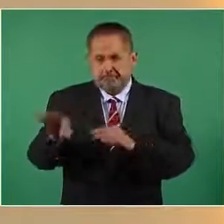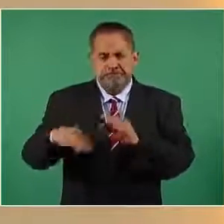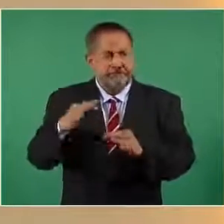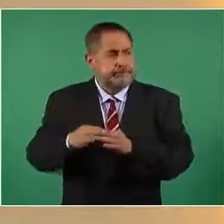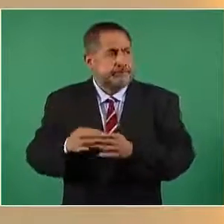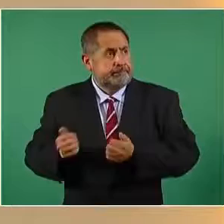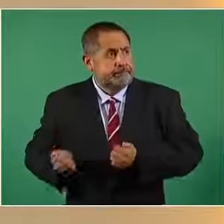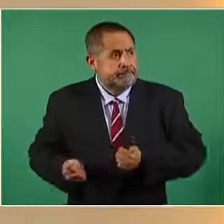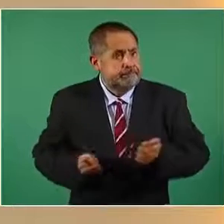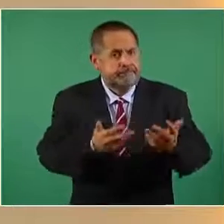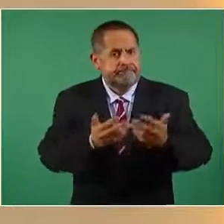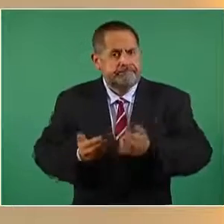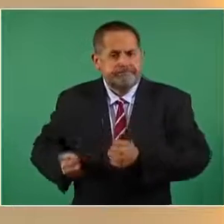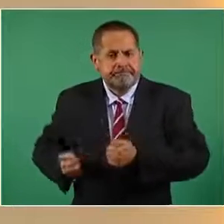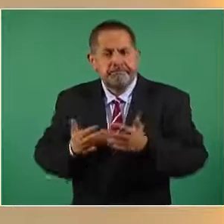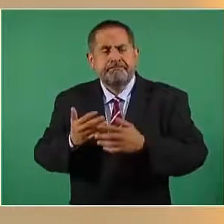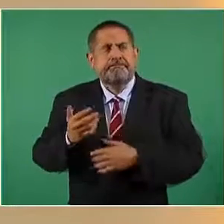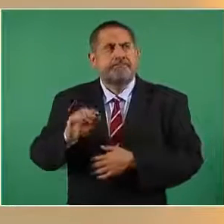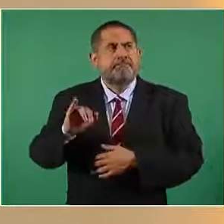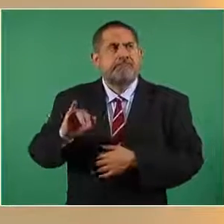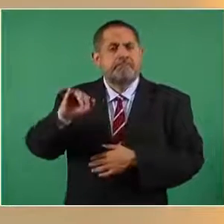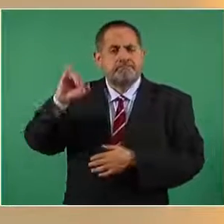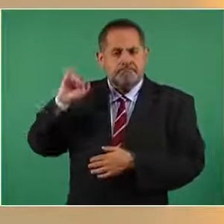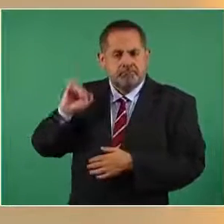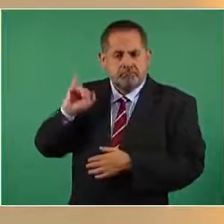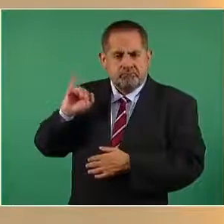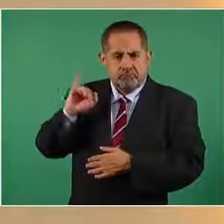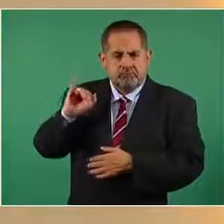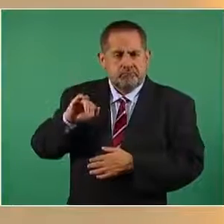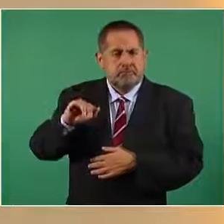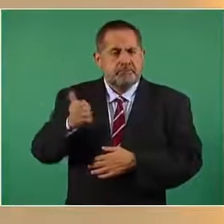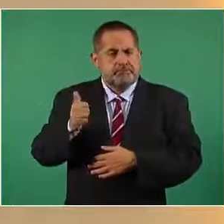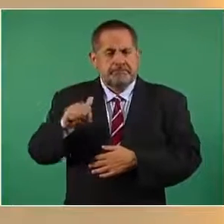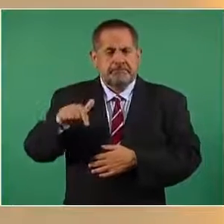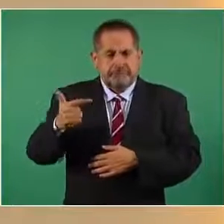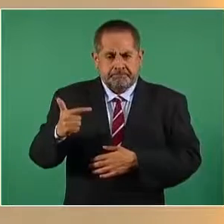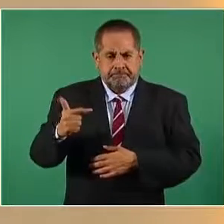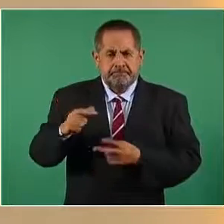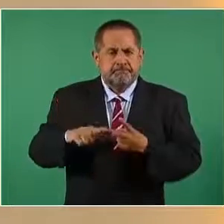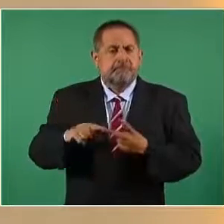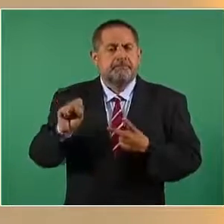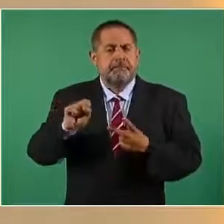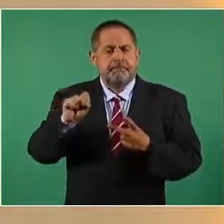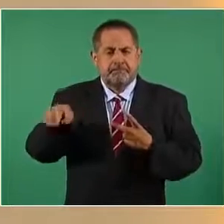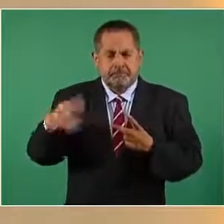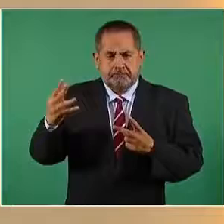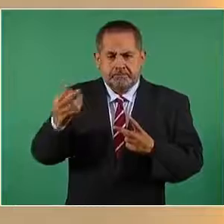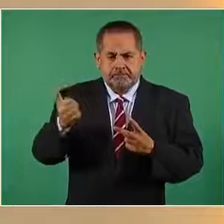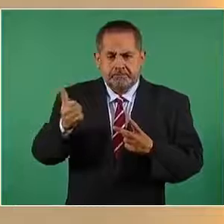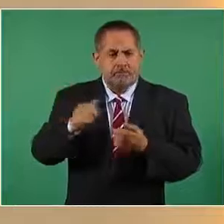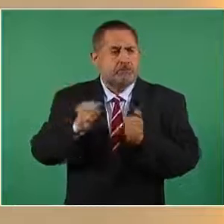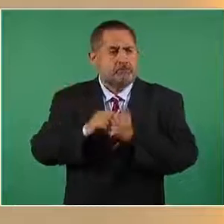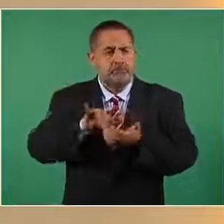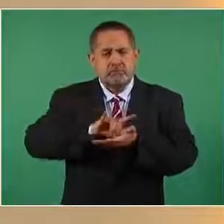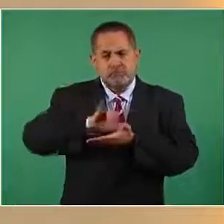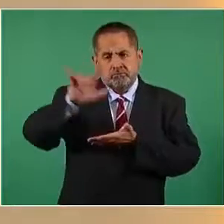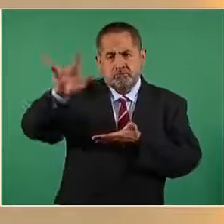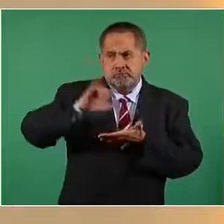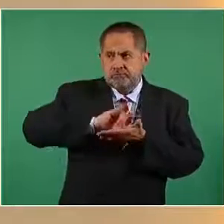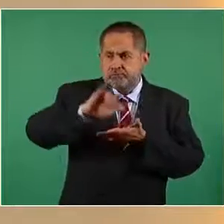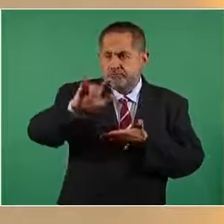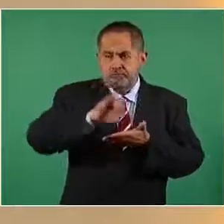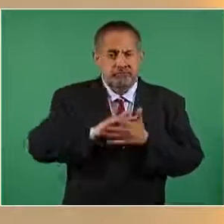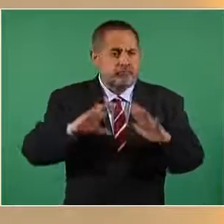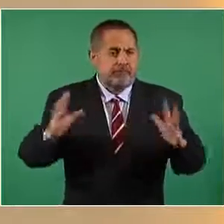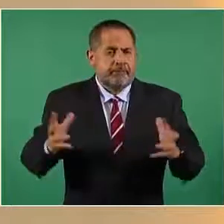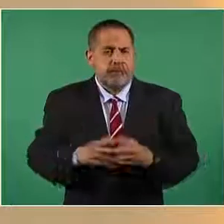distribuyeron el jueves 12 de agosto y el sábado 14 de agosto por vía aérea, fue un total de